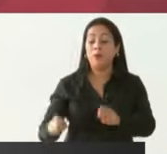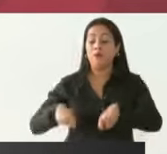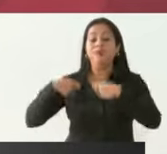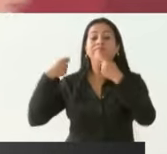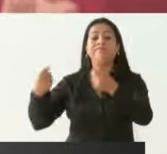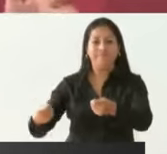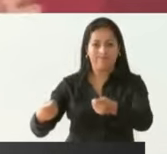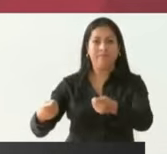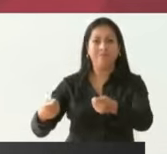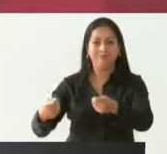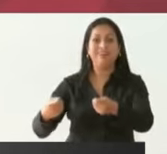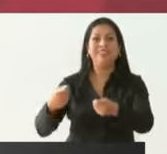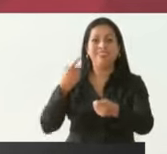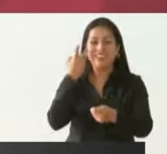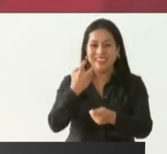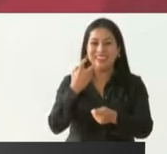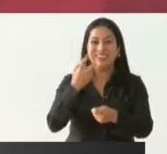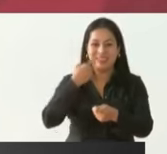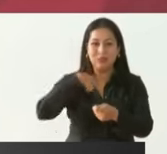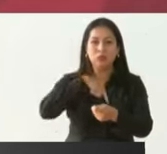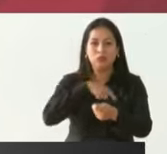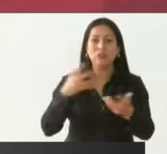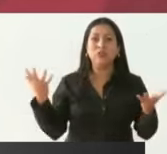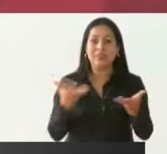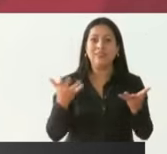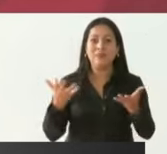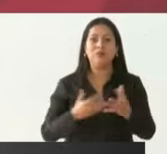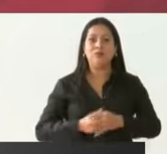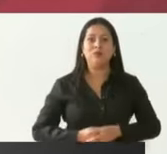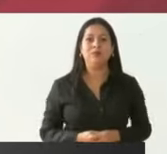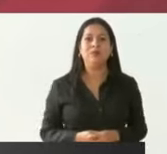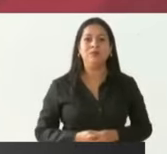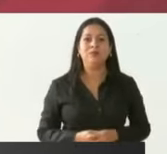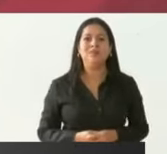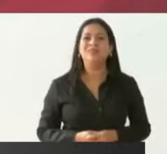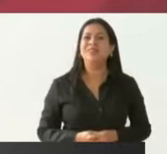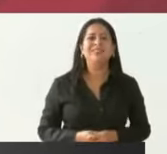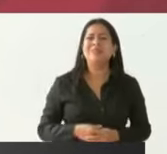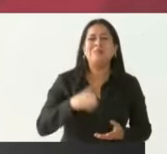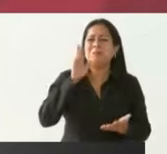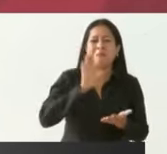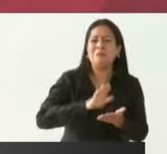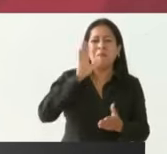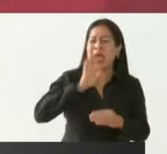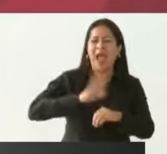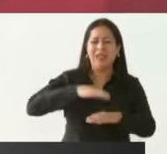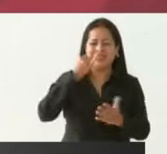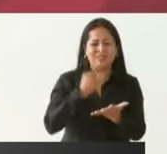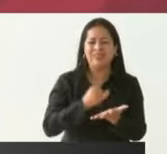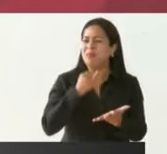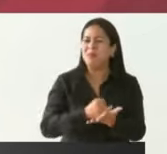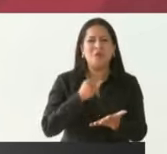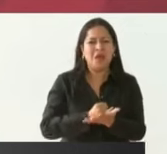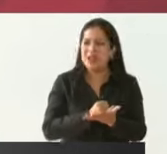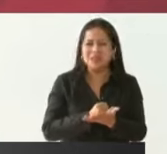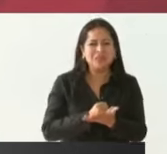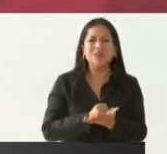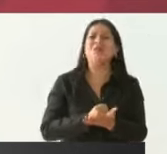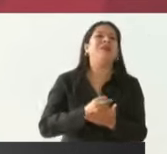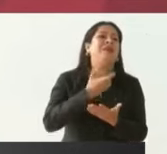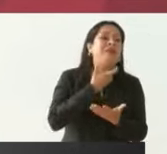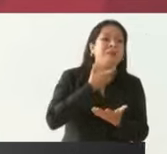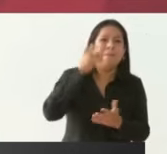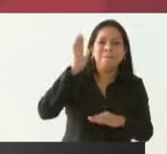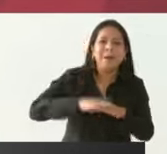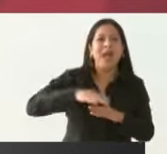que eso es lo que estamos haciendo, sin aumentar impuestos, sin endeudar al país,